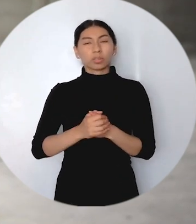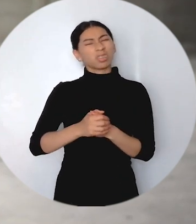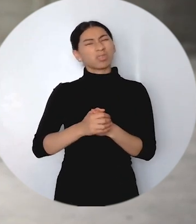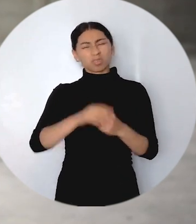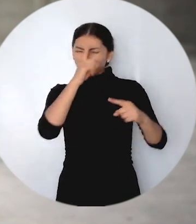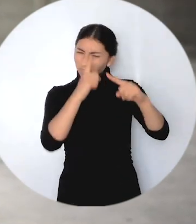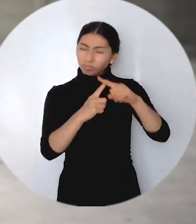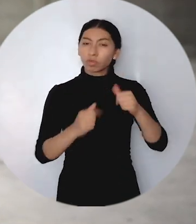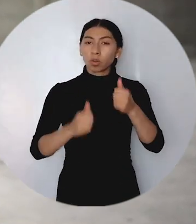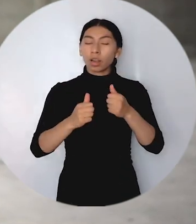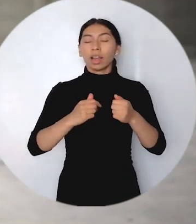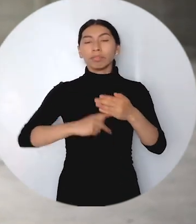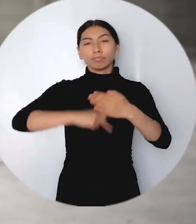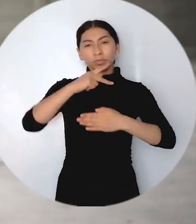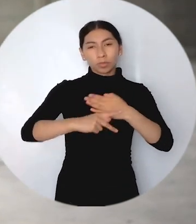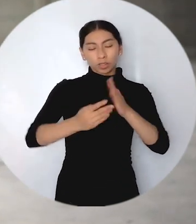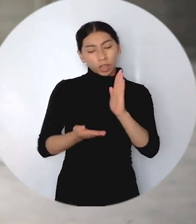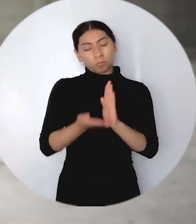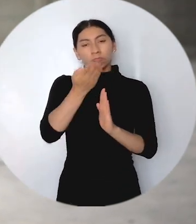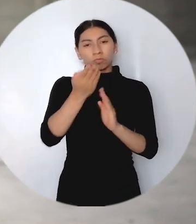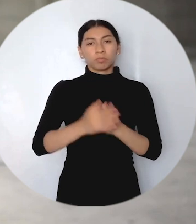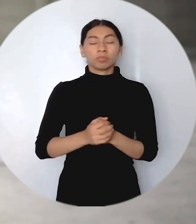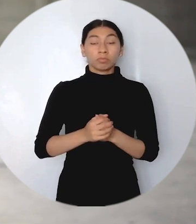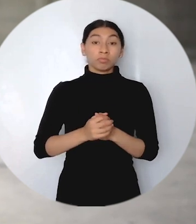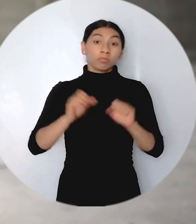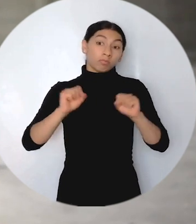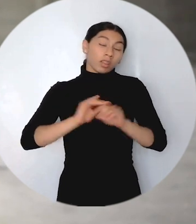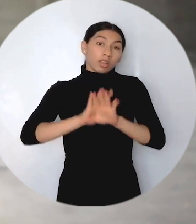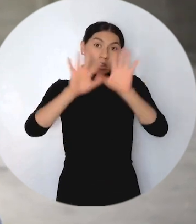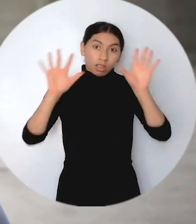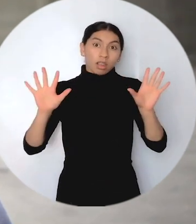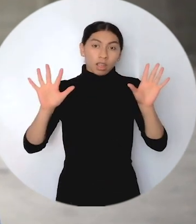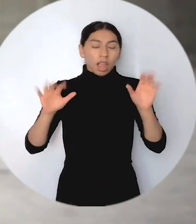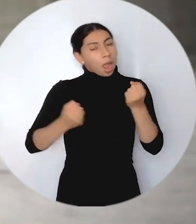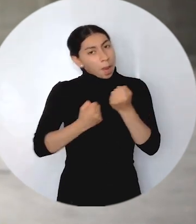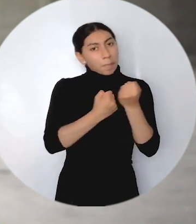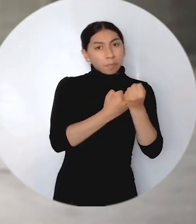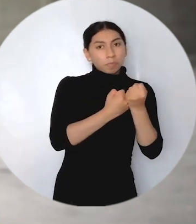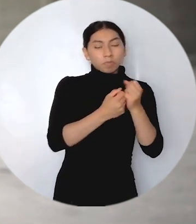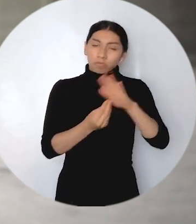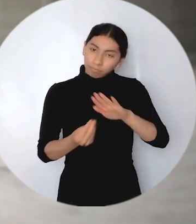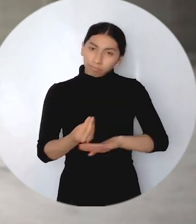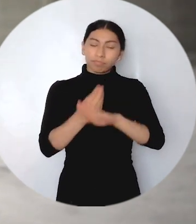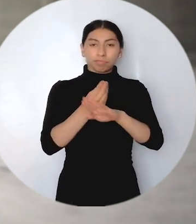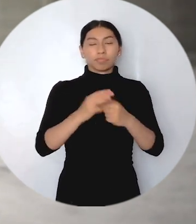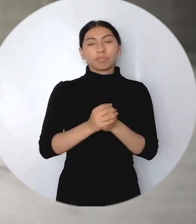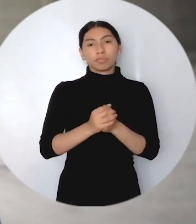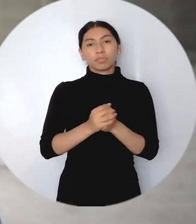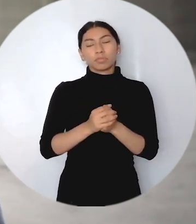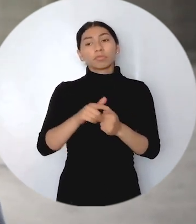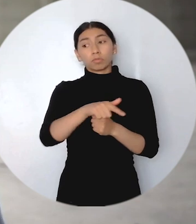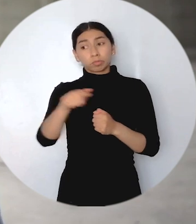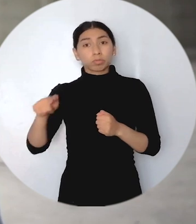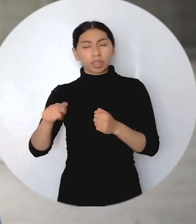el argumento de los planes de desarrollo. Esto pues evidentemente fue con el apoyo de la Unidad para las